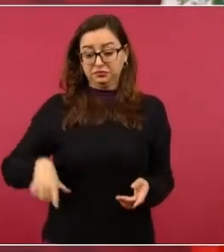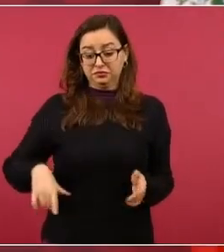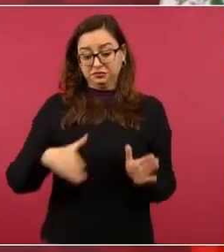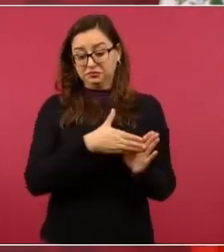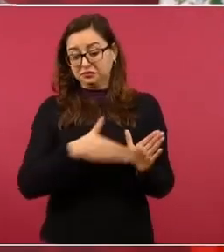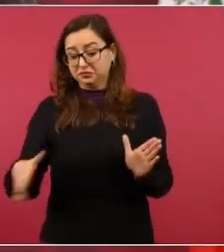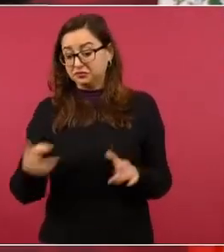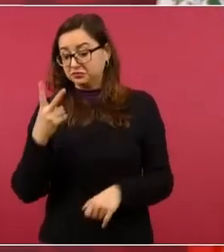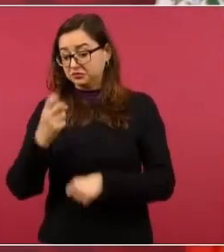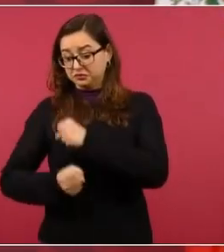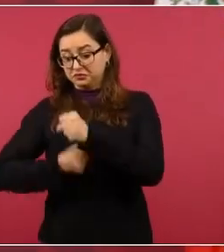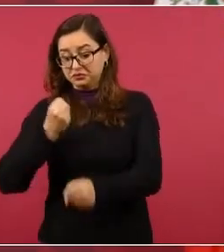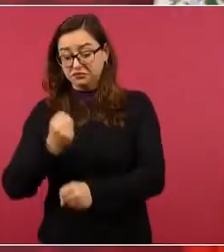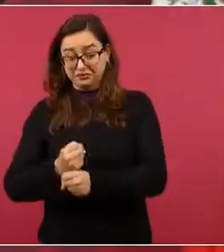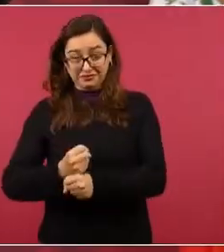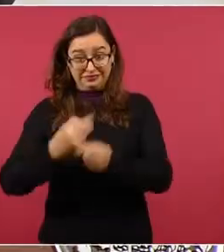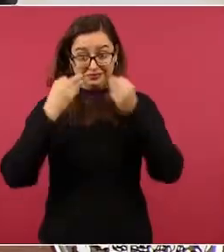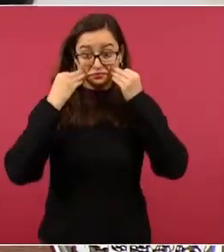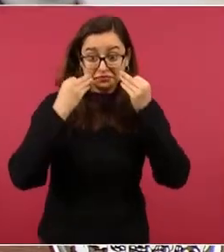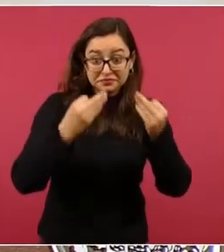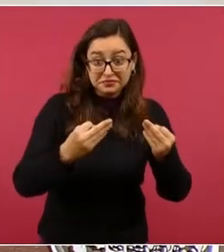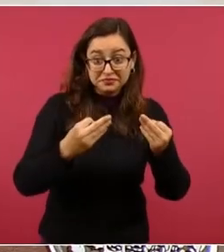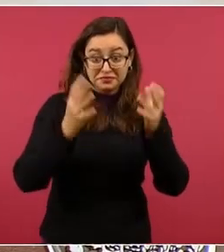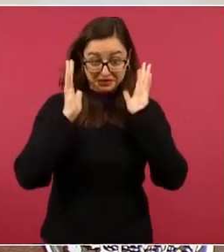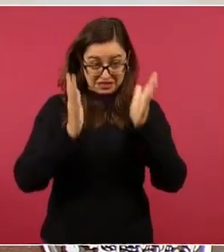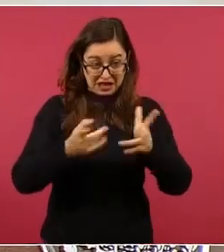a dejar sentadas las bases hacia adelante.